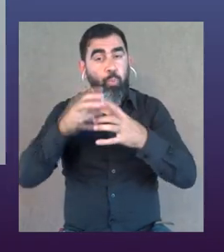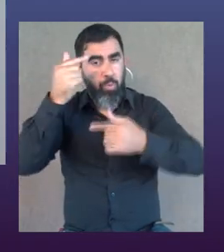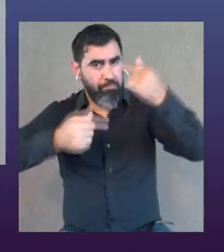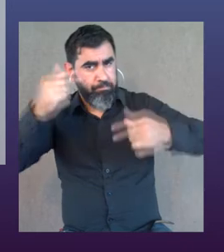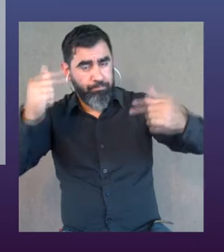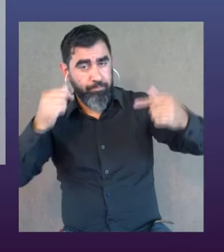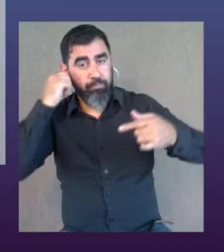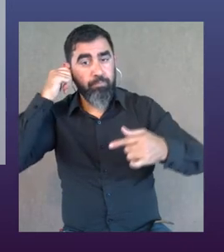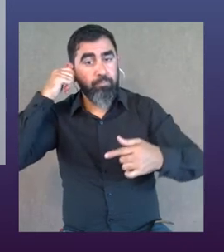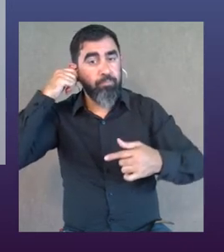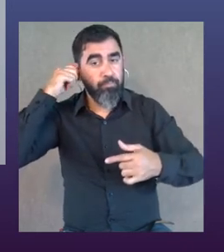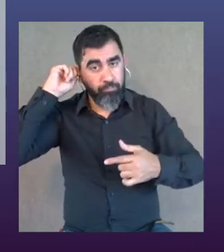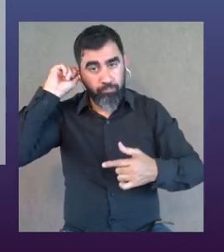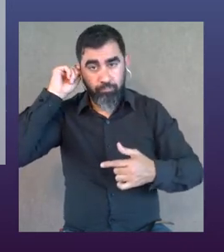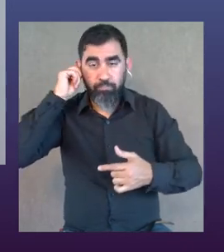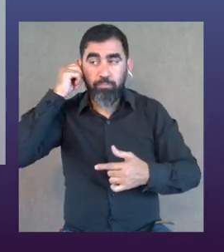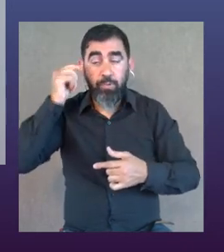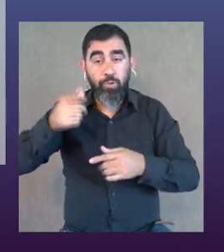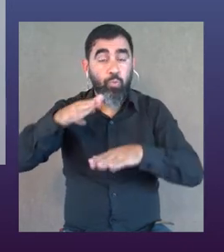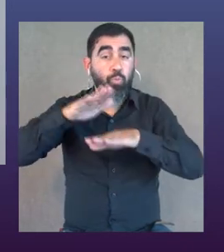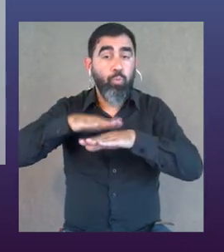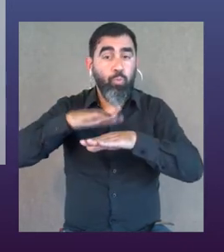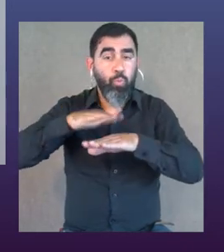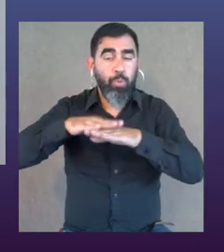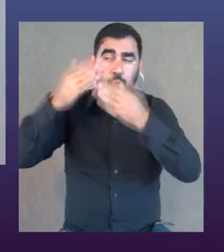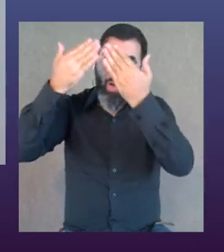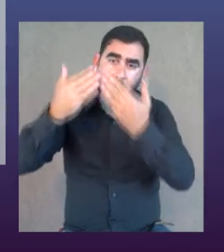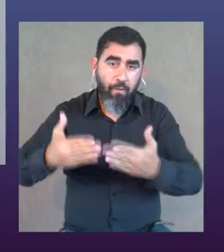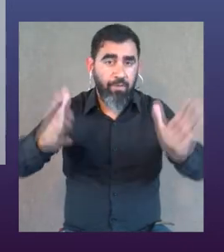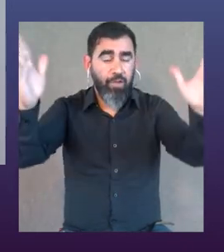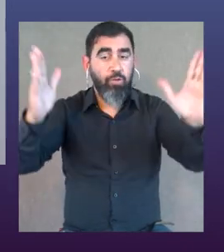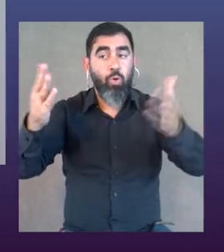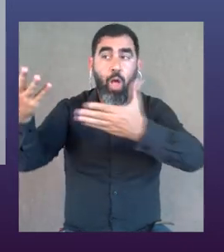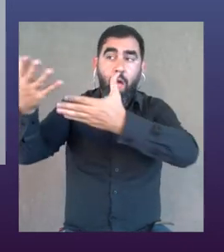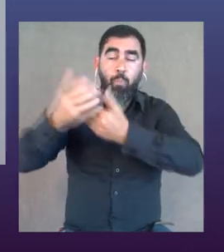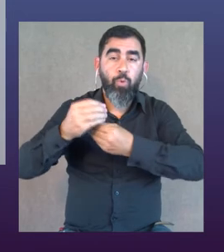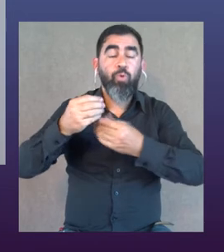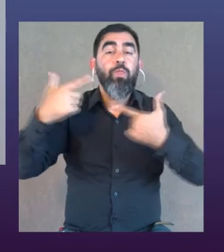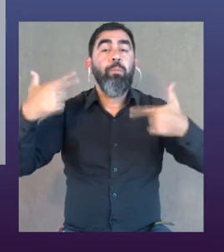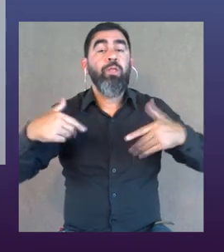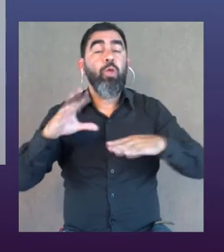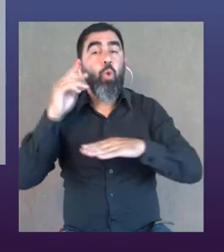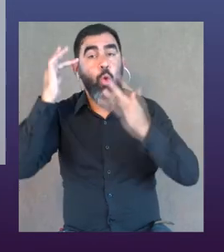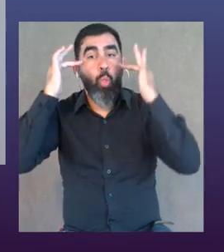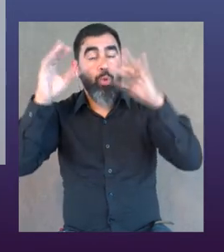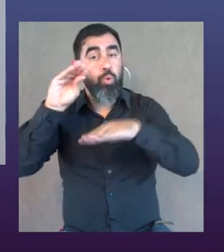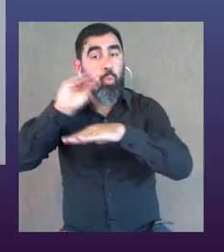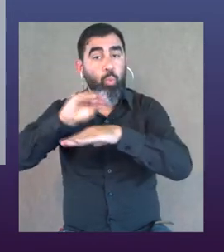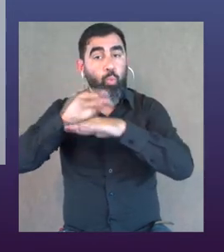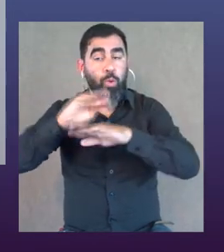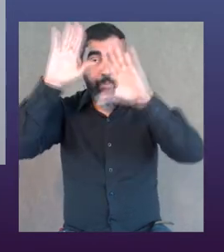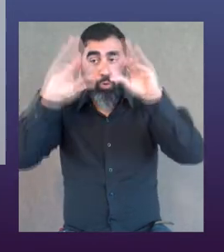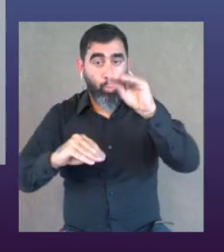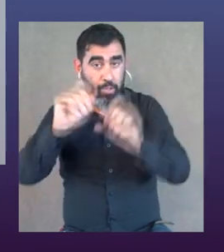taller que era de un grupo diverso. Y ahí fue mi incursión, ¿no? Una instancia abierta, fue con apoyo en mi educación y cultura,